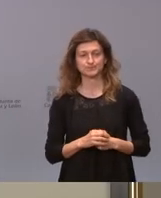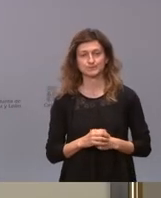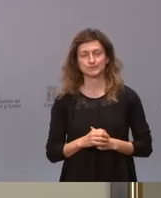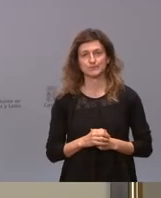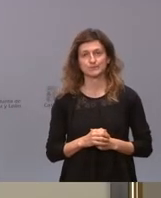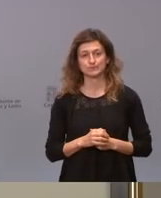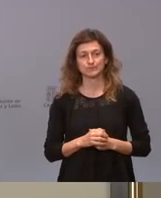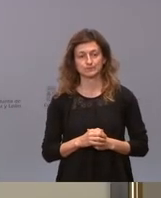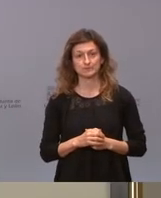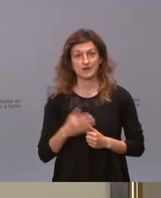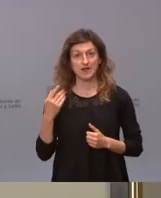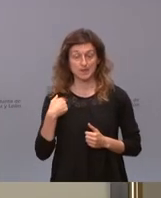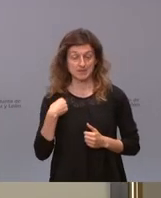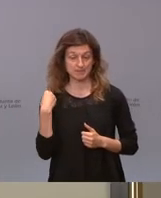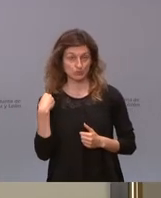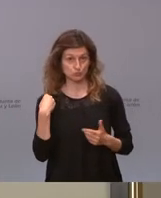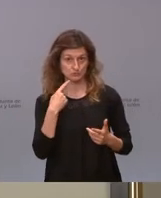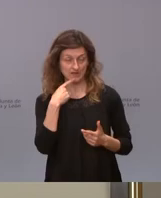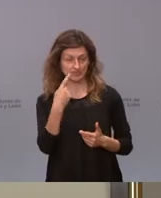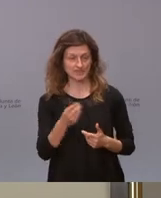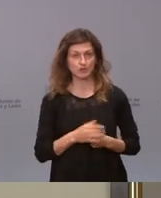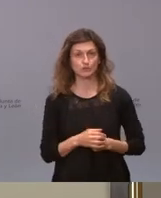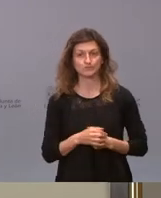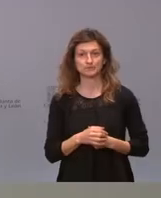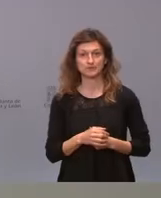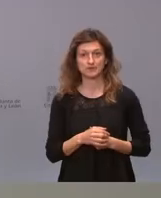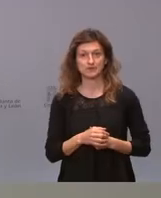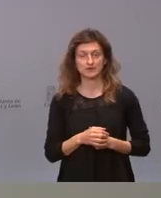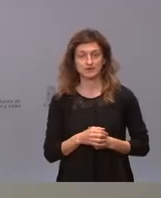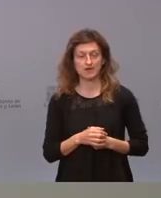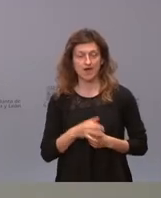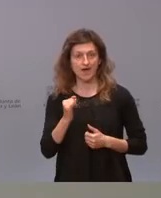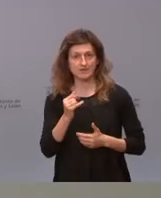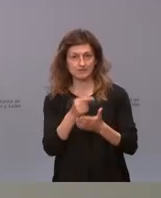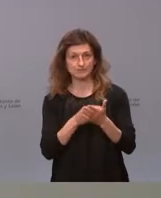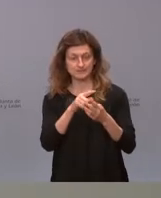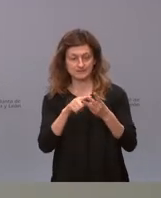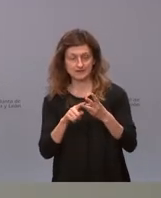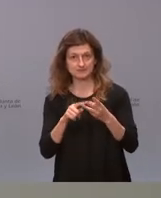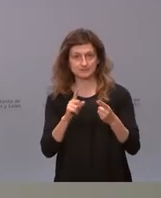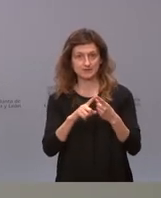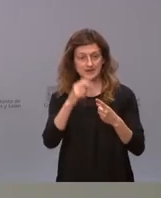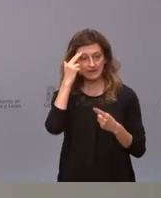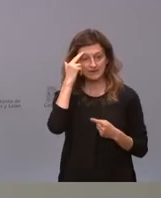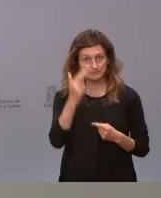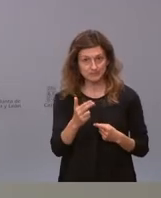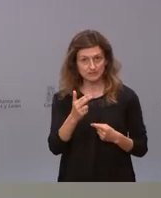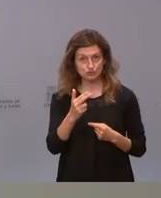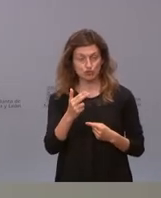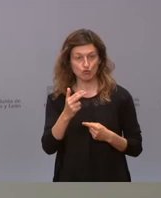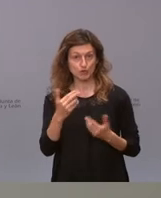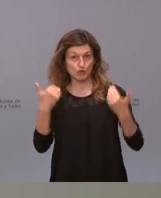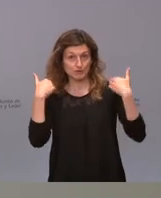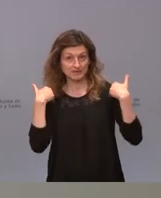respecto a la pregunta que me hace a mí bueno yo creo que tiene dos presupuestos o tres casi primero el mismo respeto que nosotros pedimos a las competencias